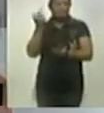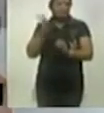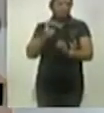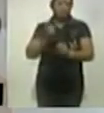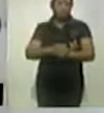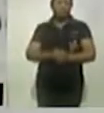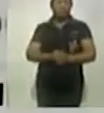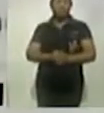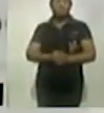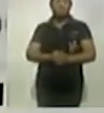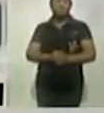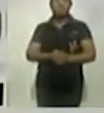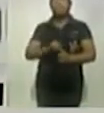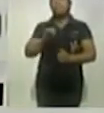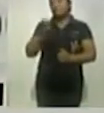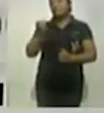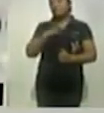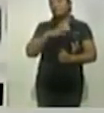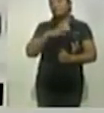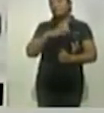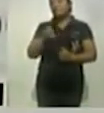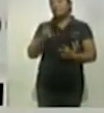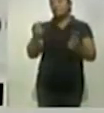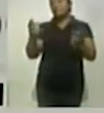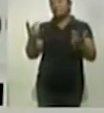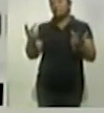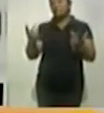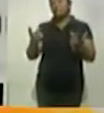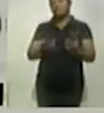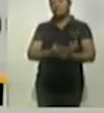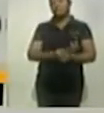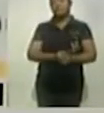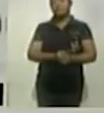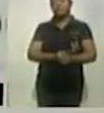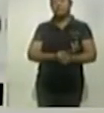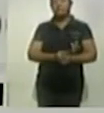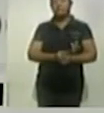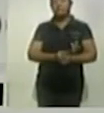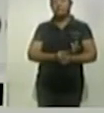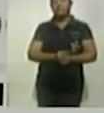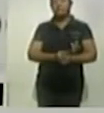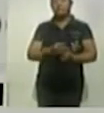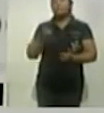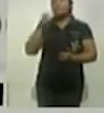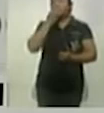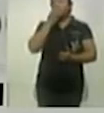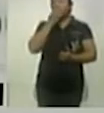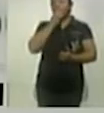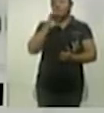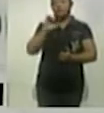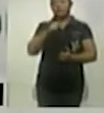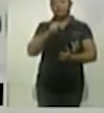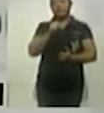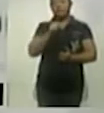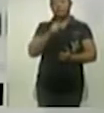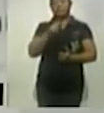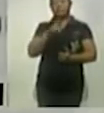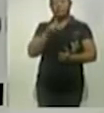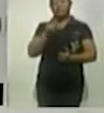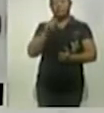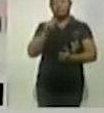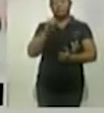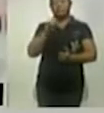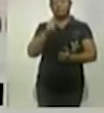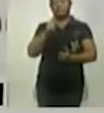correcto. Tenemos algunas afectaciones en algunas escuelas, recibimos un reporte de una escuela en Chapultepec, que es el municipio de